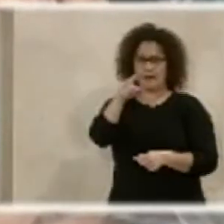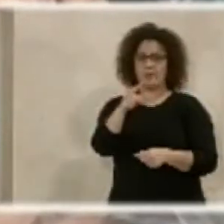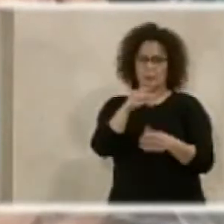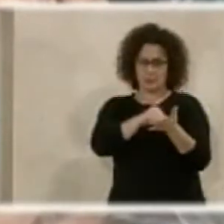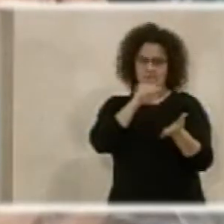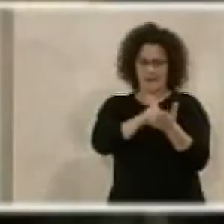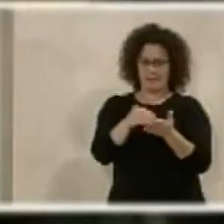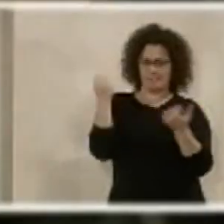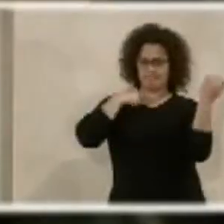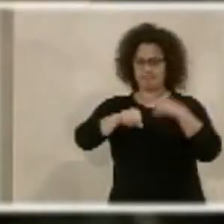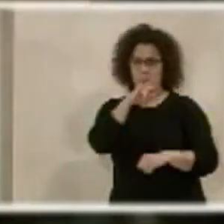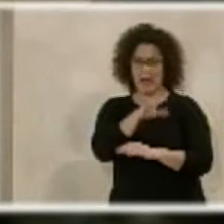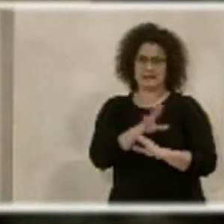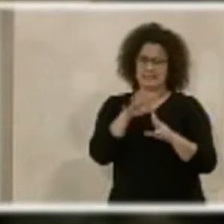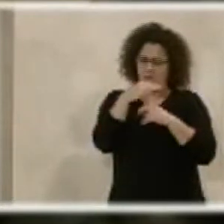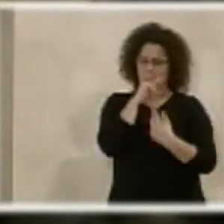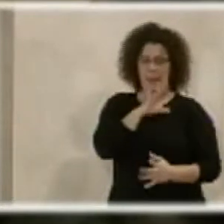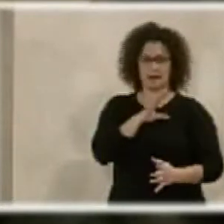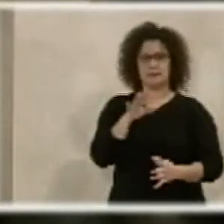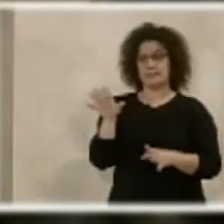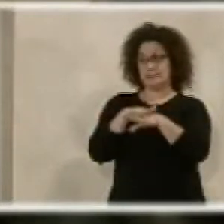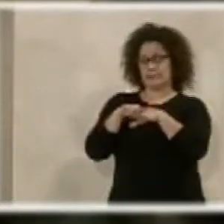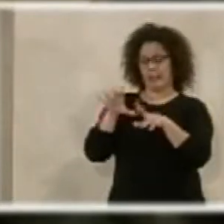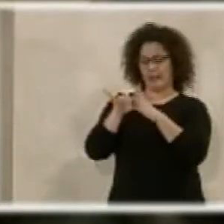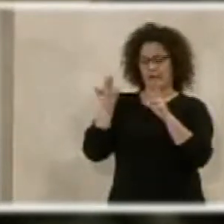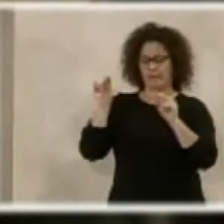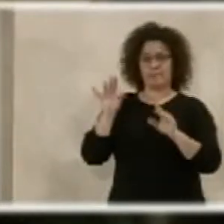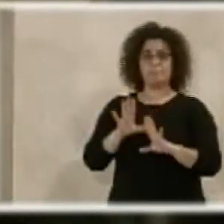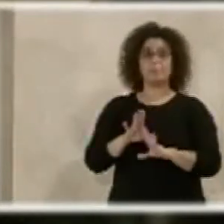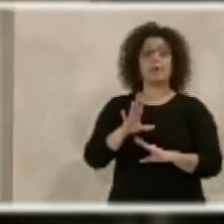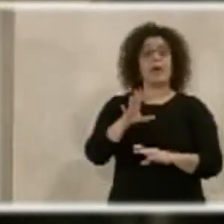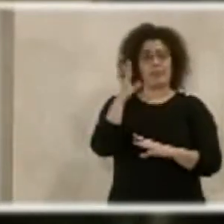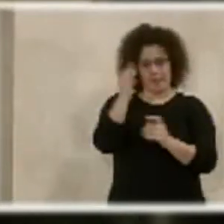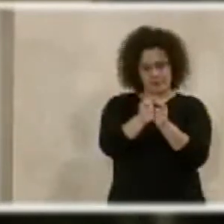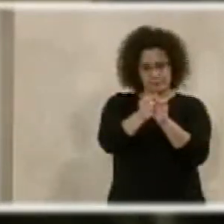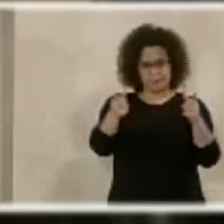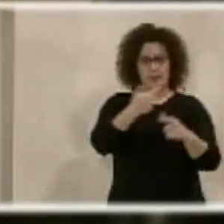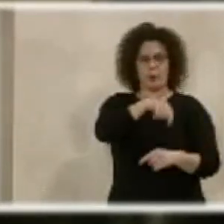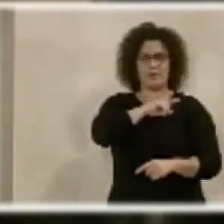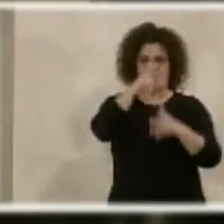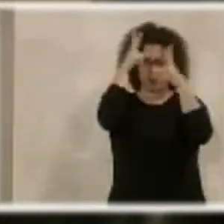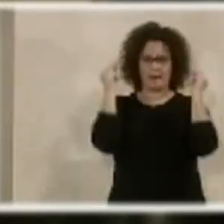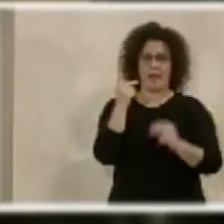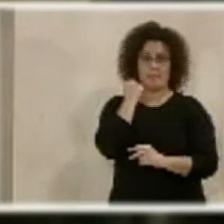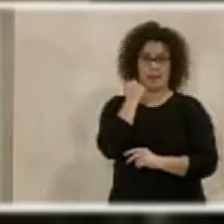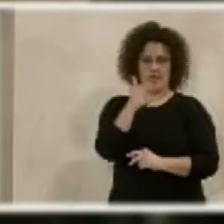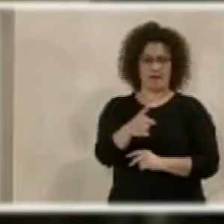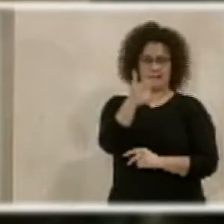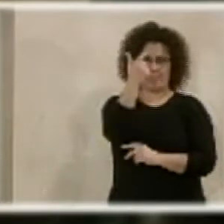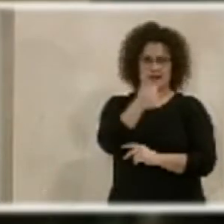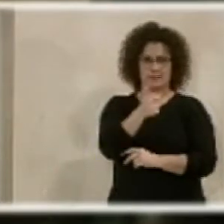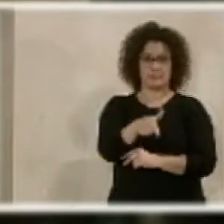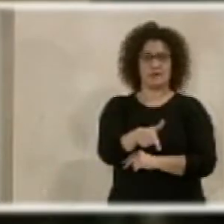veces muy mal. Termino ya, señor alcalde. Vaya concluyendo, por favor. Hay que aumentar la plantilla, necesitamos más efectivos,